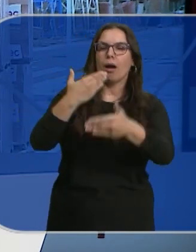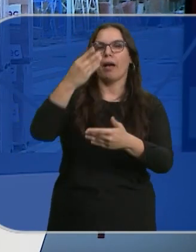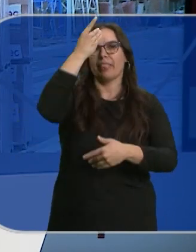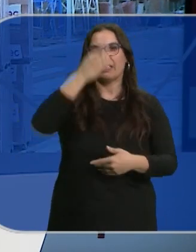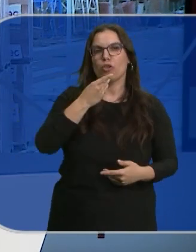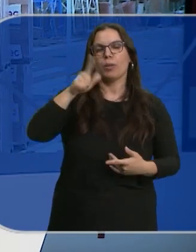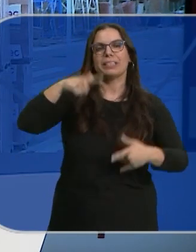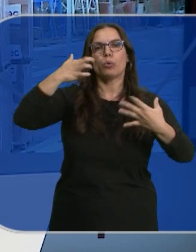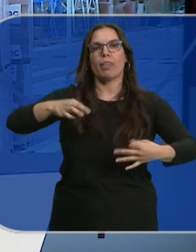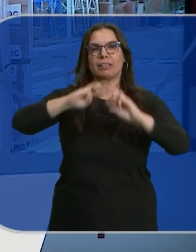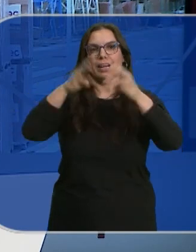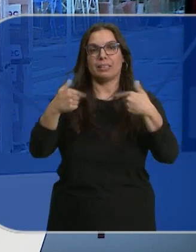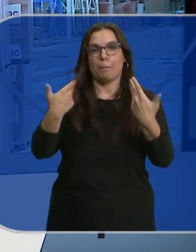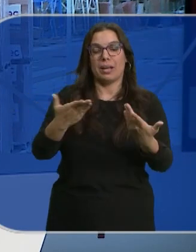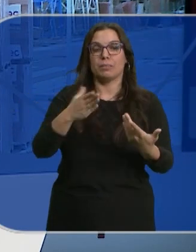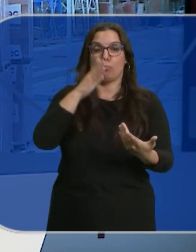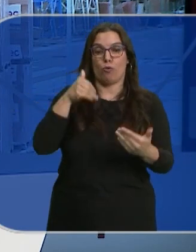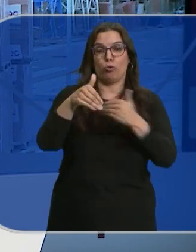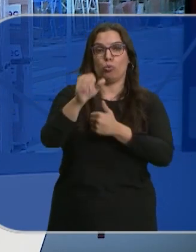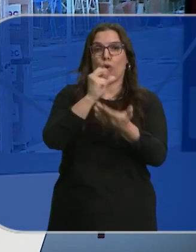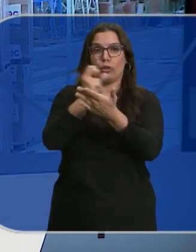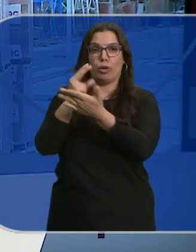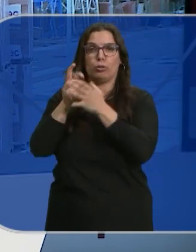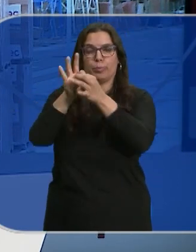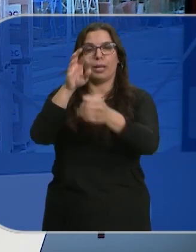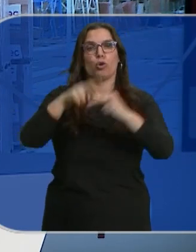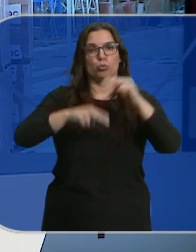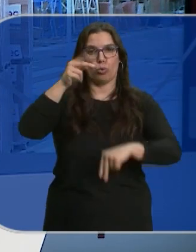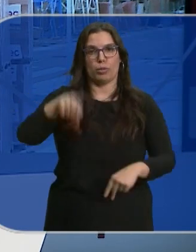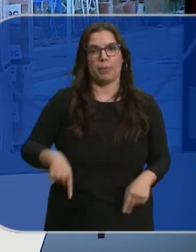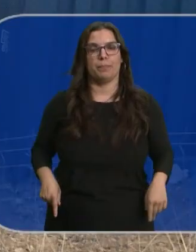y en ciberseguridad para hacer frente a los retos del futuro de la construcción.